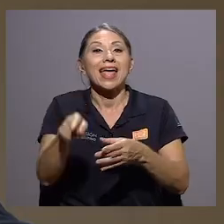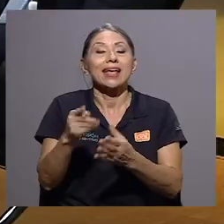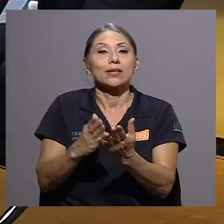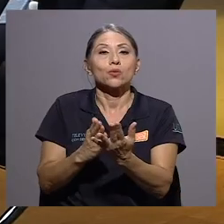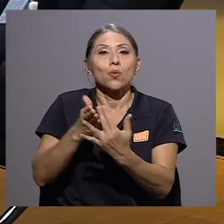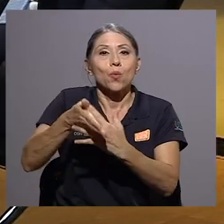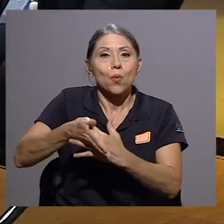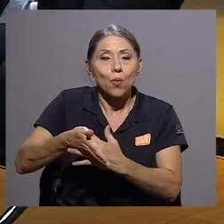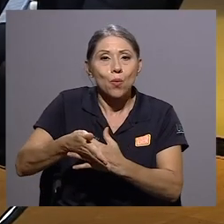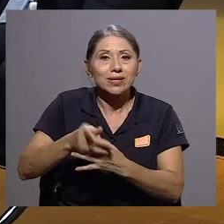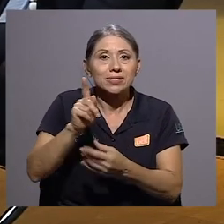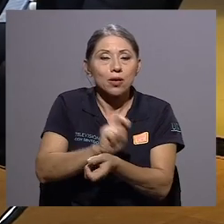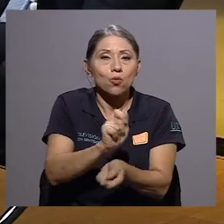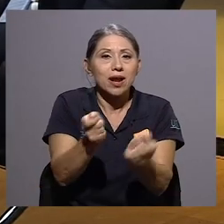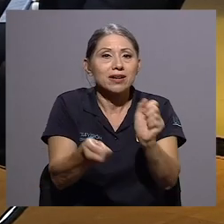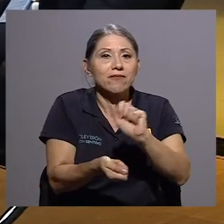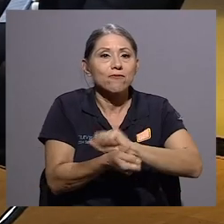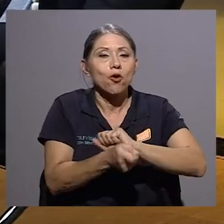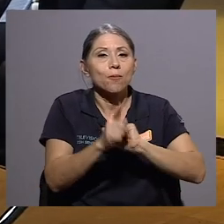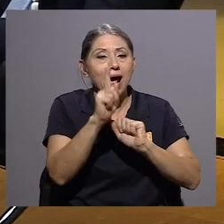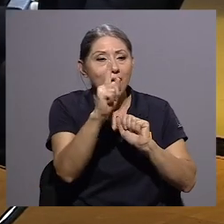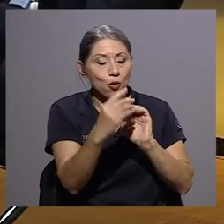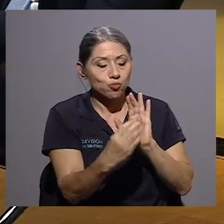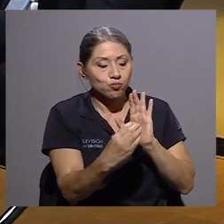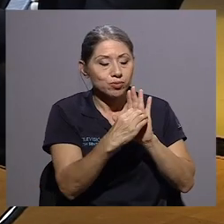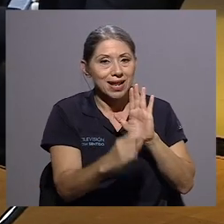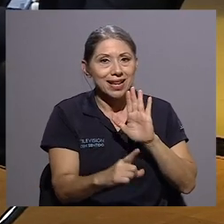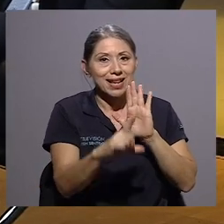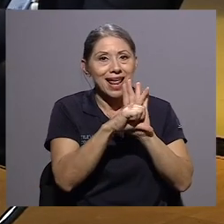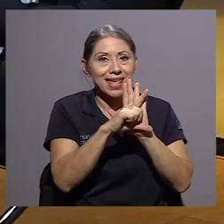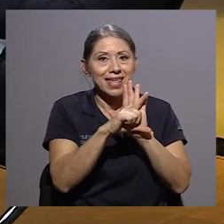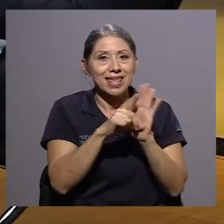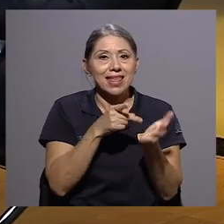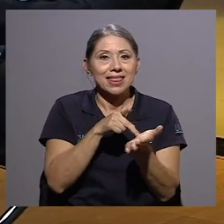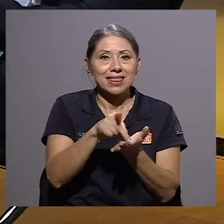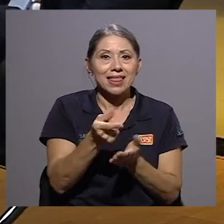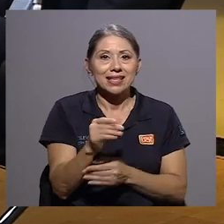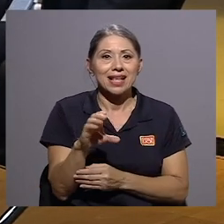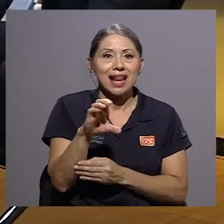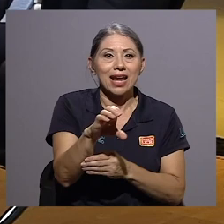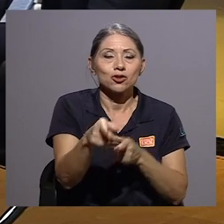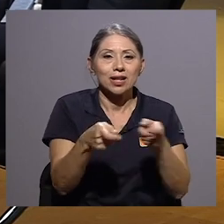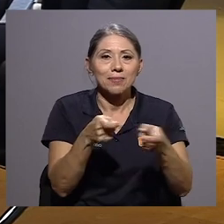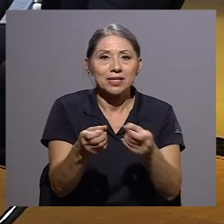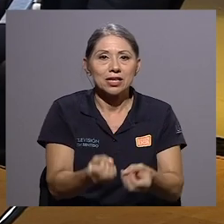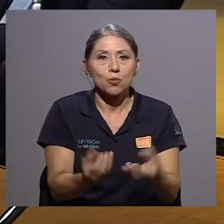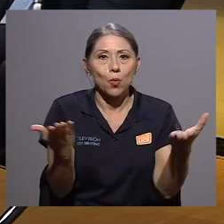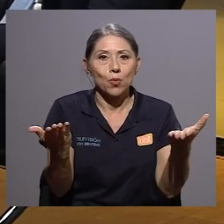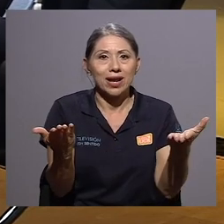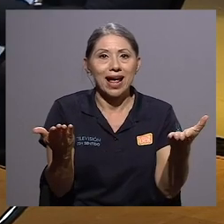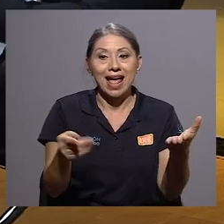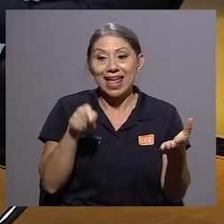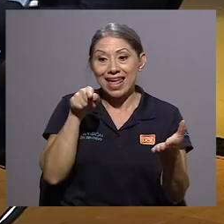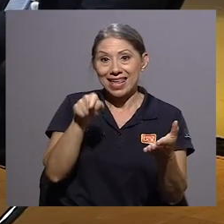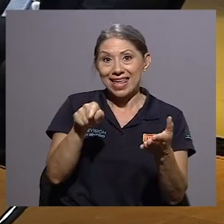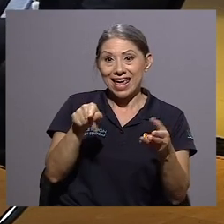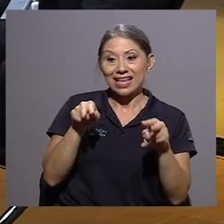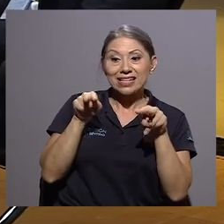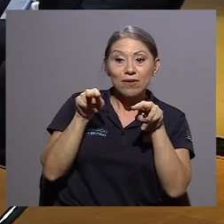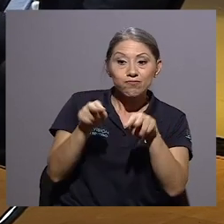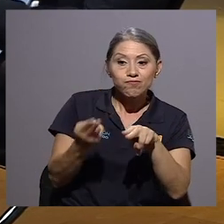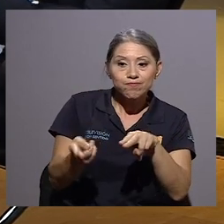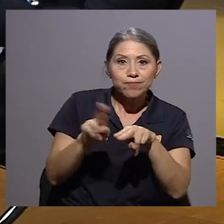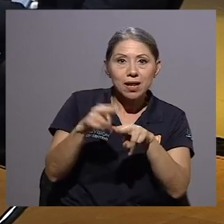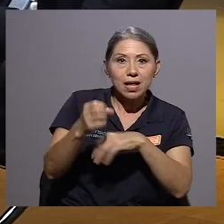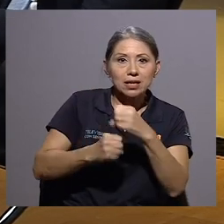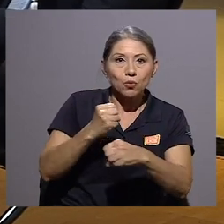través de una reforma, un transitorio de la ley de salarios de la administración pública, que es que regula la figura de las anualidades. ¿Cuál es el